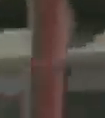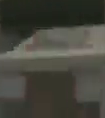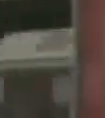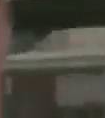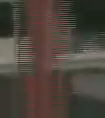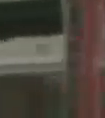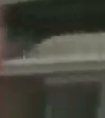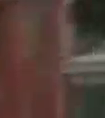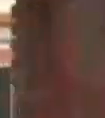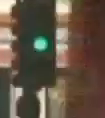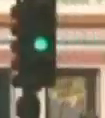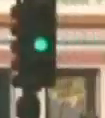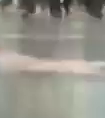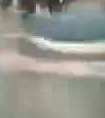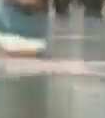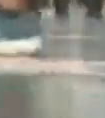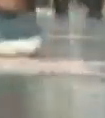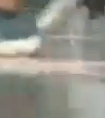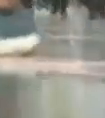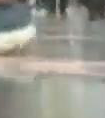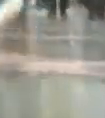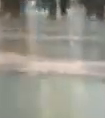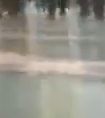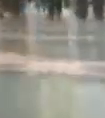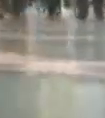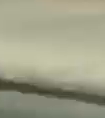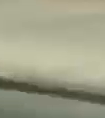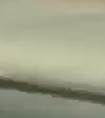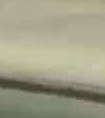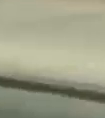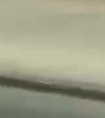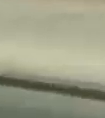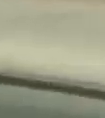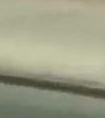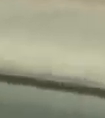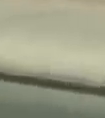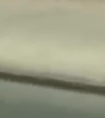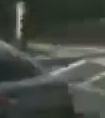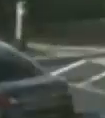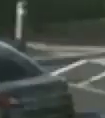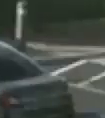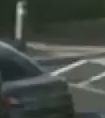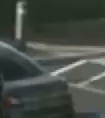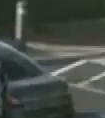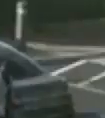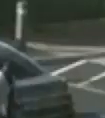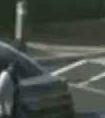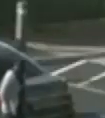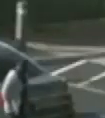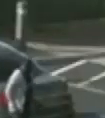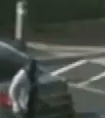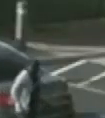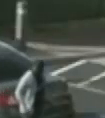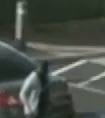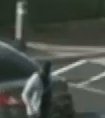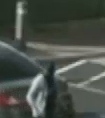que han relajado la bioseguridad eliminando la mascarilla y confiando solo en la vacunación